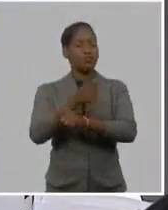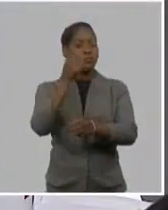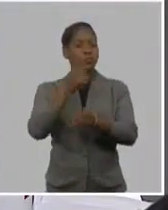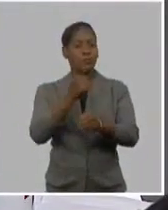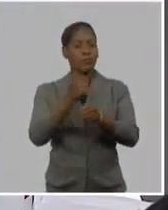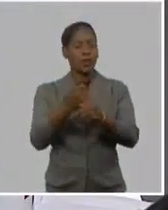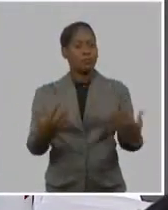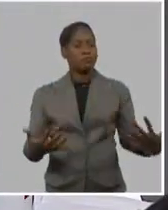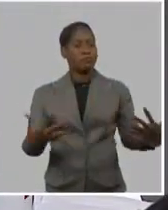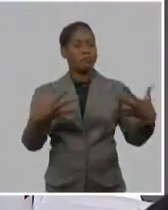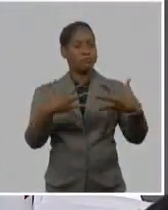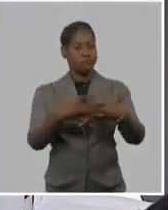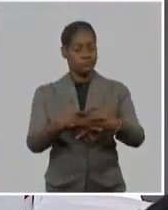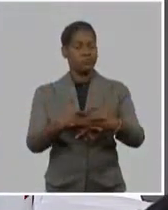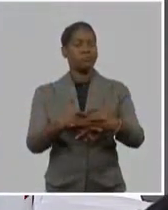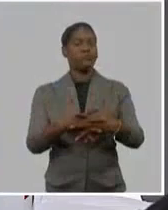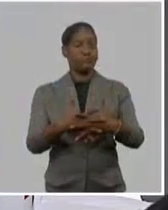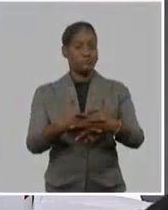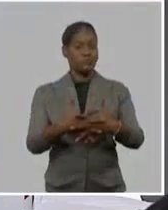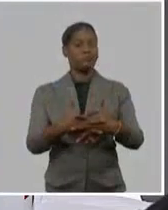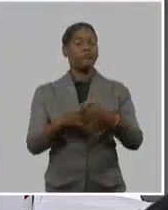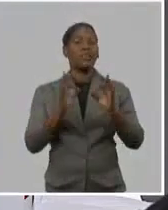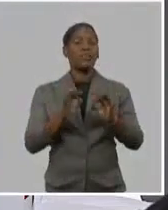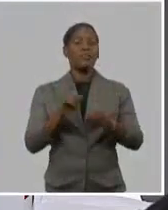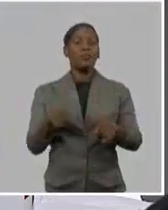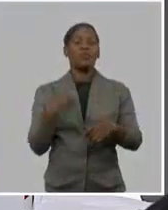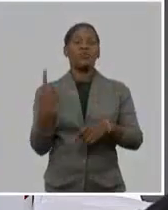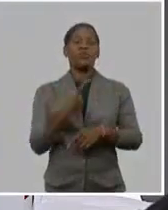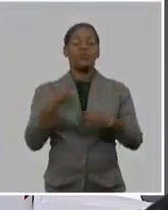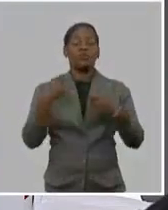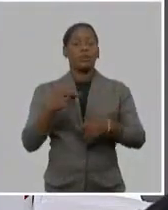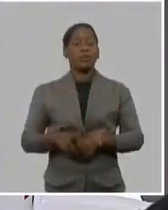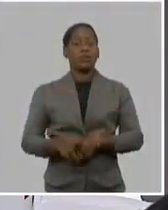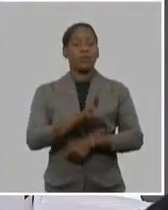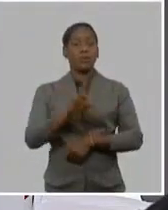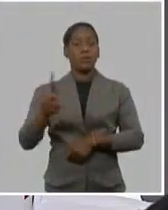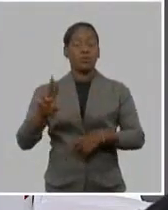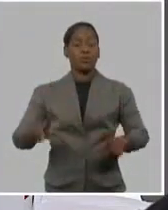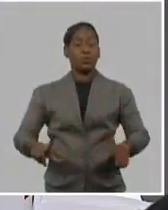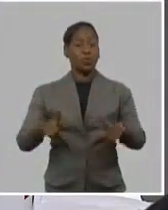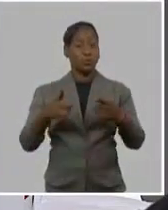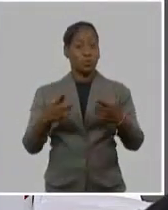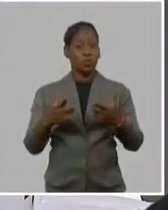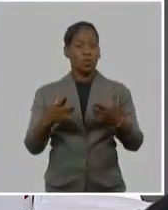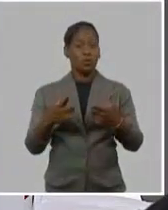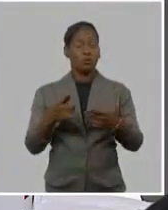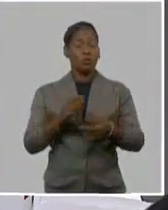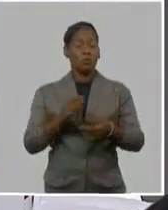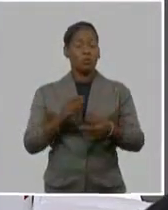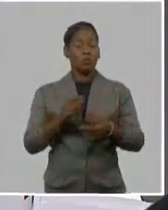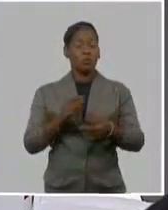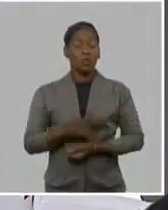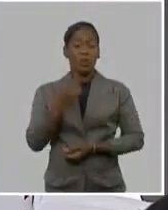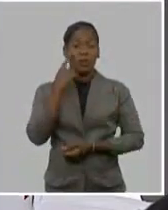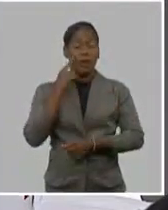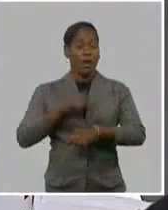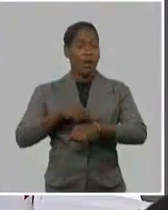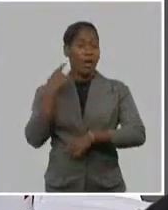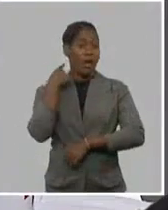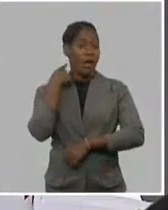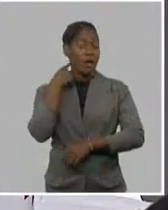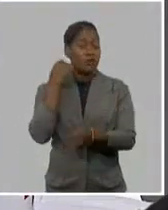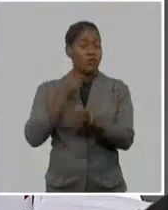Somos individualidades, fruto de la revolución. Hemos llegado a este momento histórico de